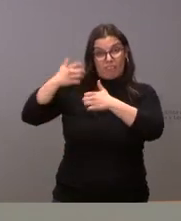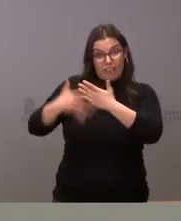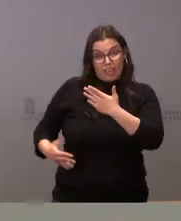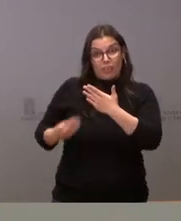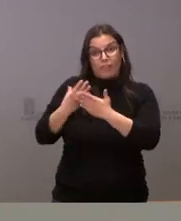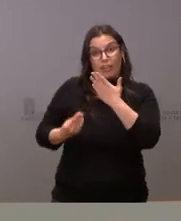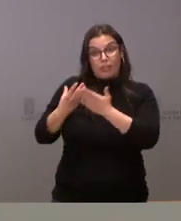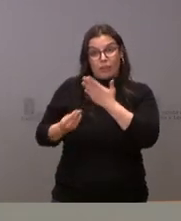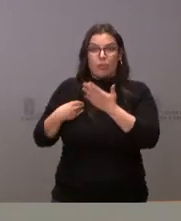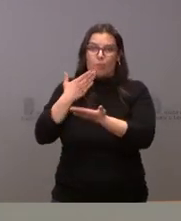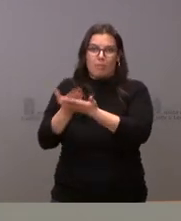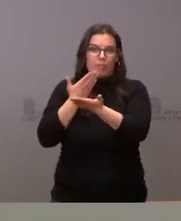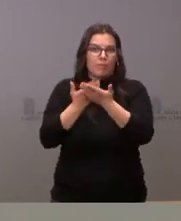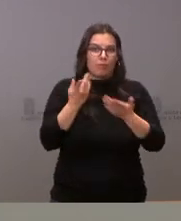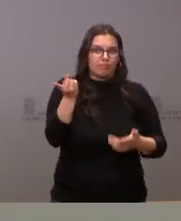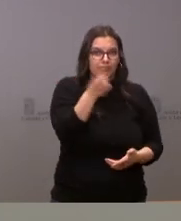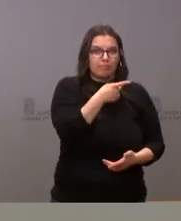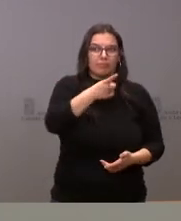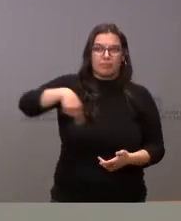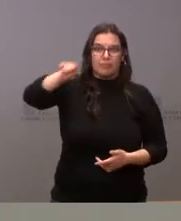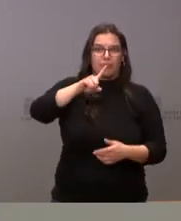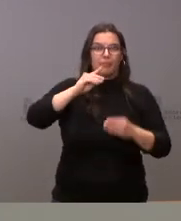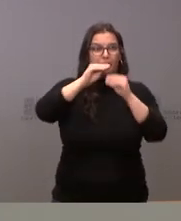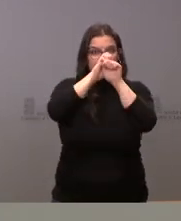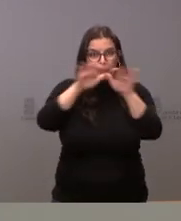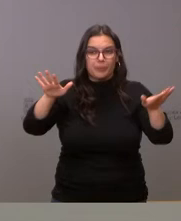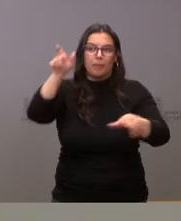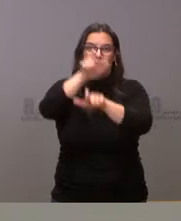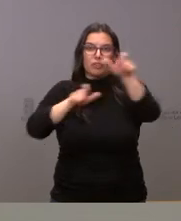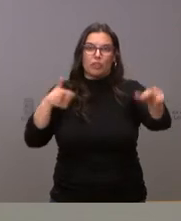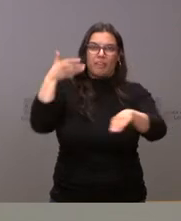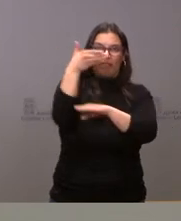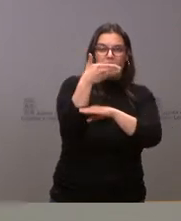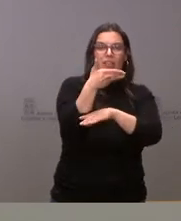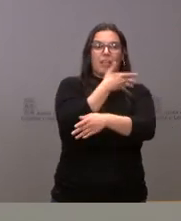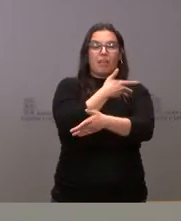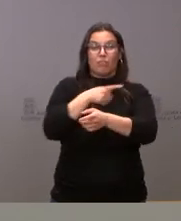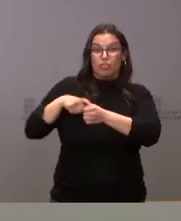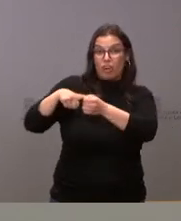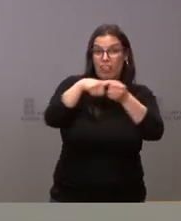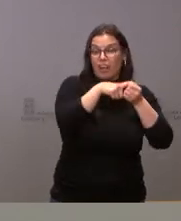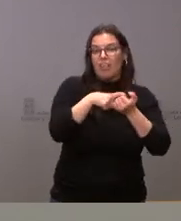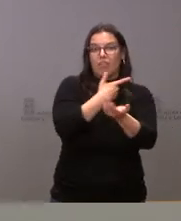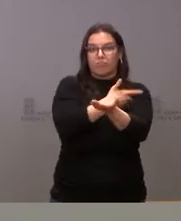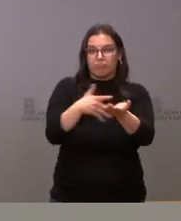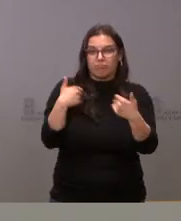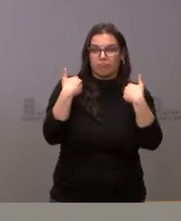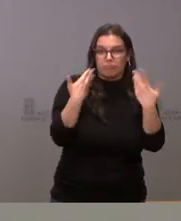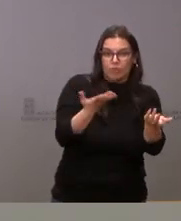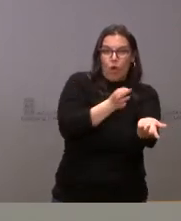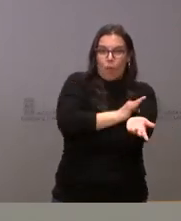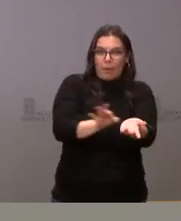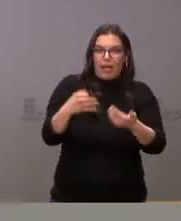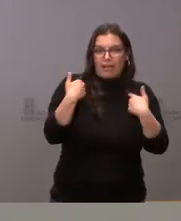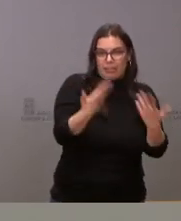a través de sus medios de comunicación, hacemos un llamamiento al conjunto de los ciudadanos de Castilla y León para que el ejercicio de su solidaridad procedan a la donación de